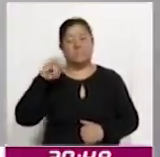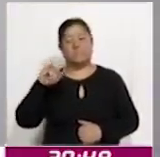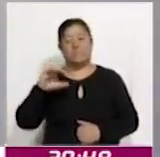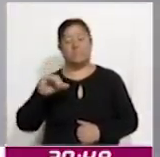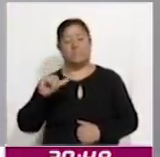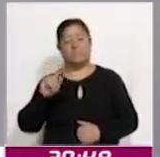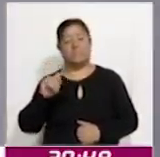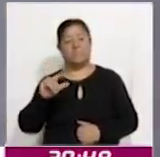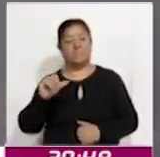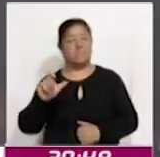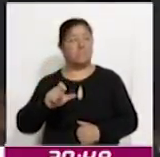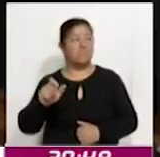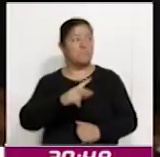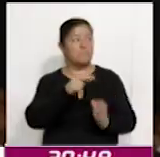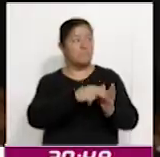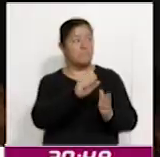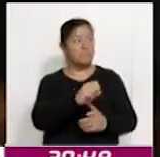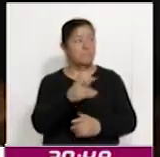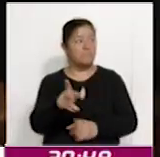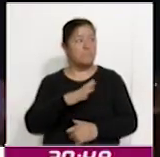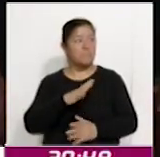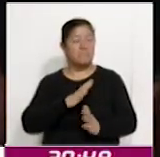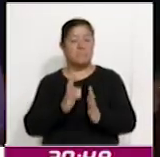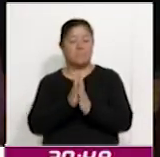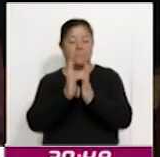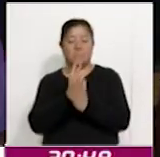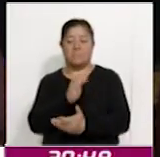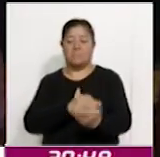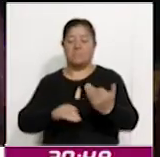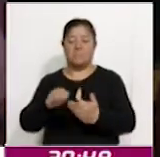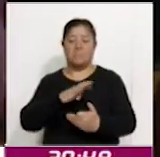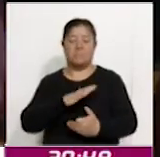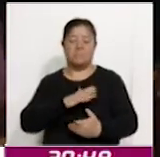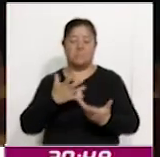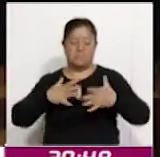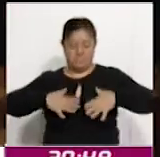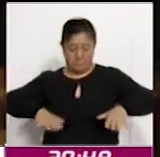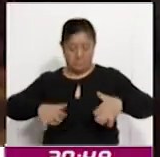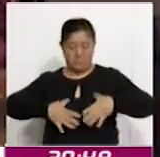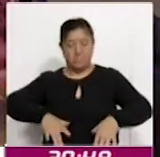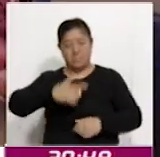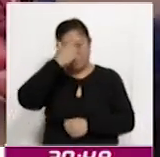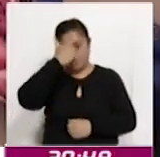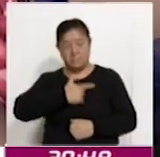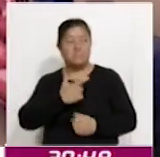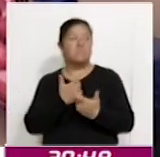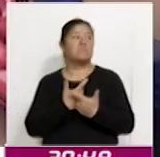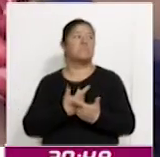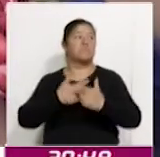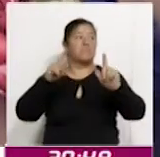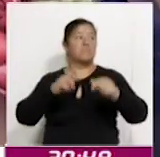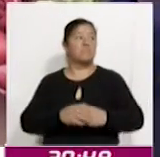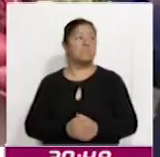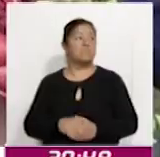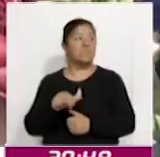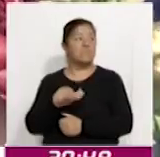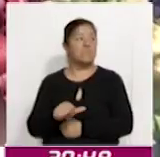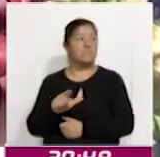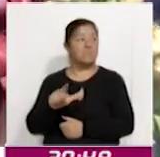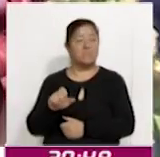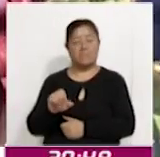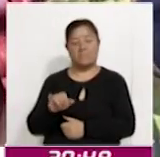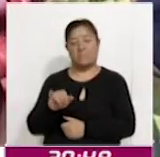en la que participaron estudiantes y diseñadores que presentaron sus creaciones en las categorías de vestimenta de noche y estilo libre. Aleida Contreras Paredes,